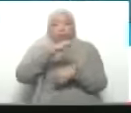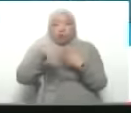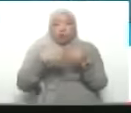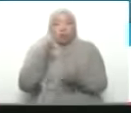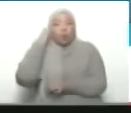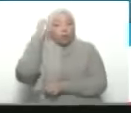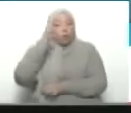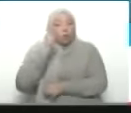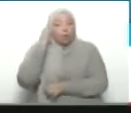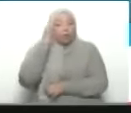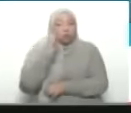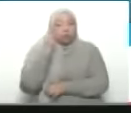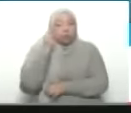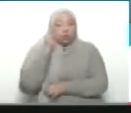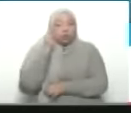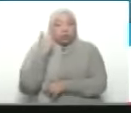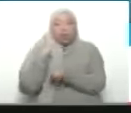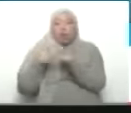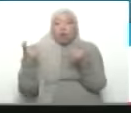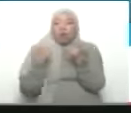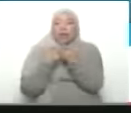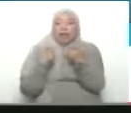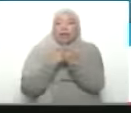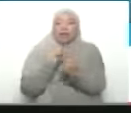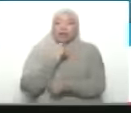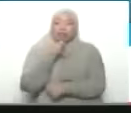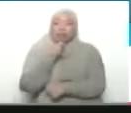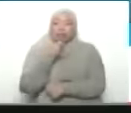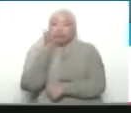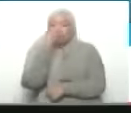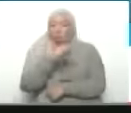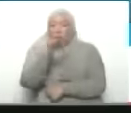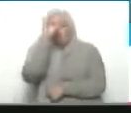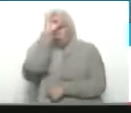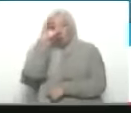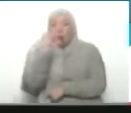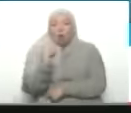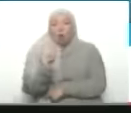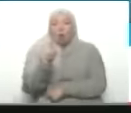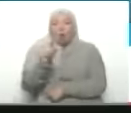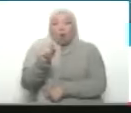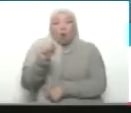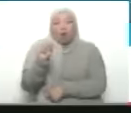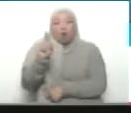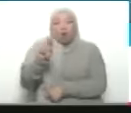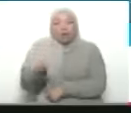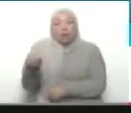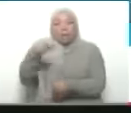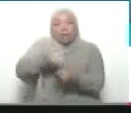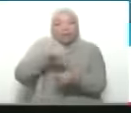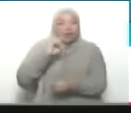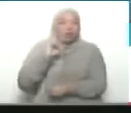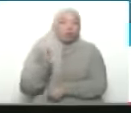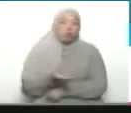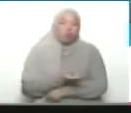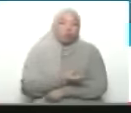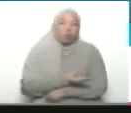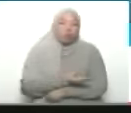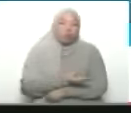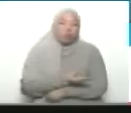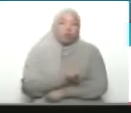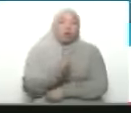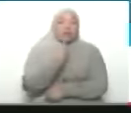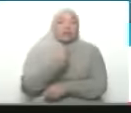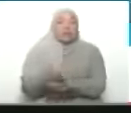por todos lados, es otra guerra insensata que la OTAN ha metido en Ucrania, se